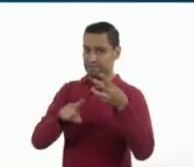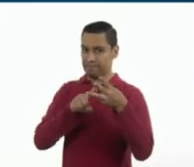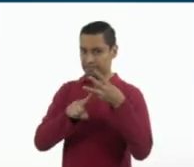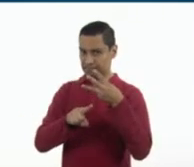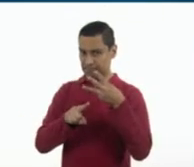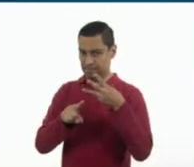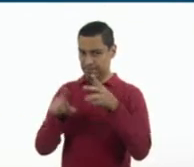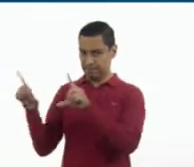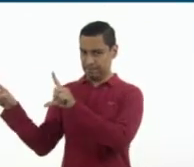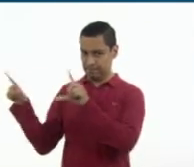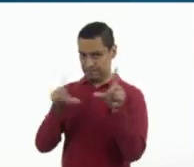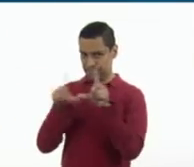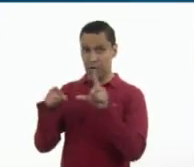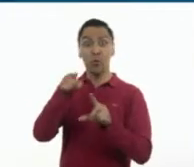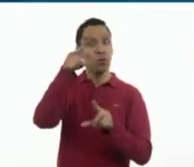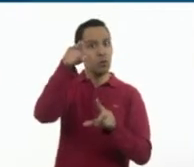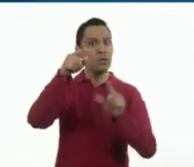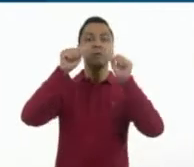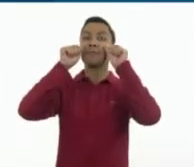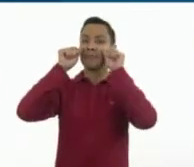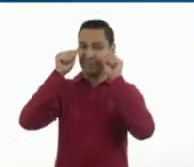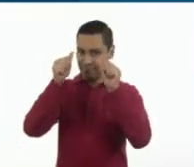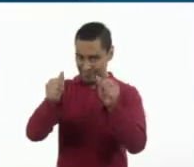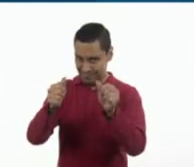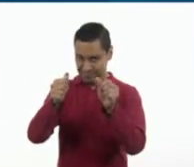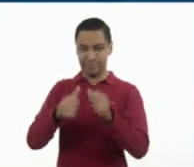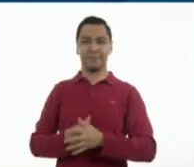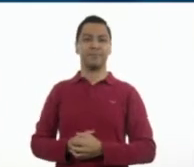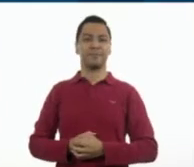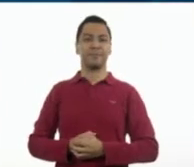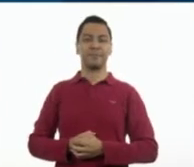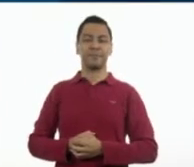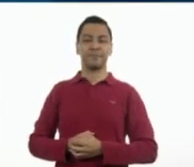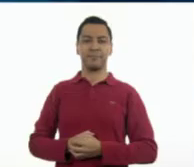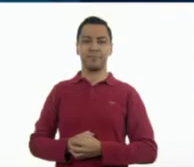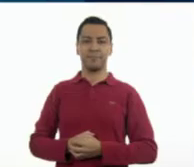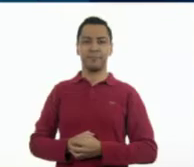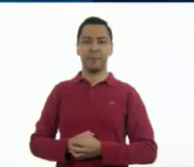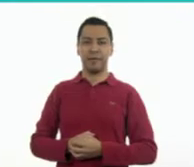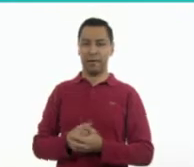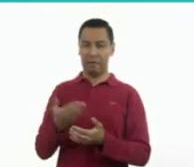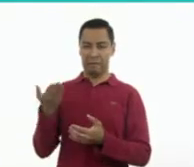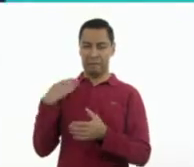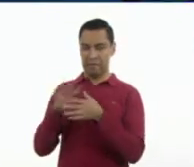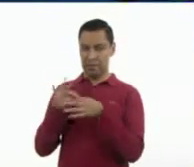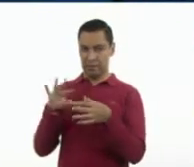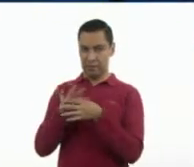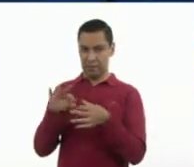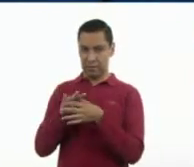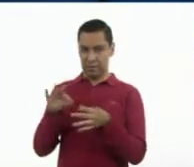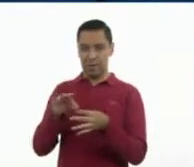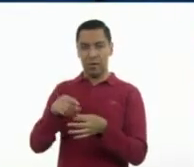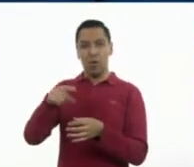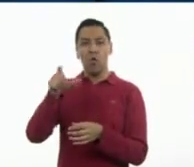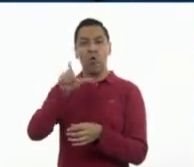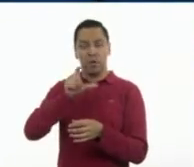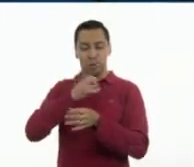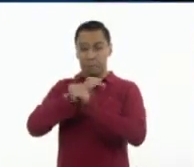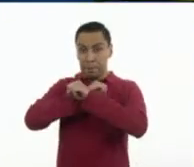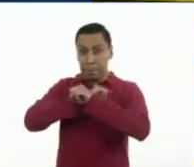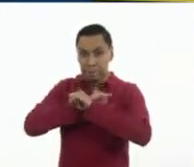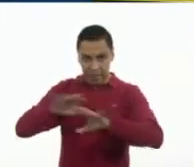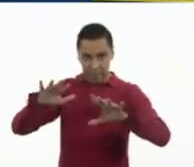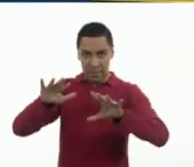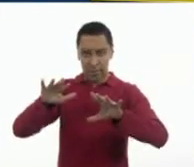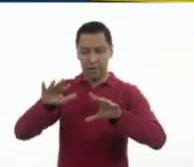¿fí? Y espero que en casa también pongan mucha atención. Dijimos, vamos a partir que para hacer un anuncio publicitario